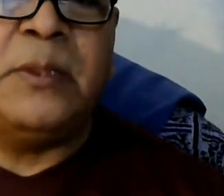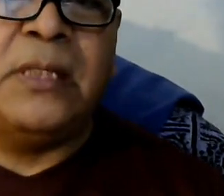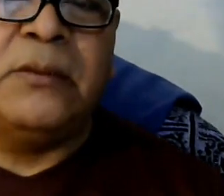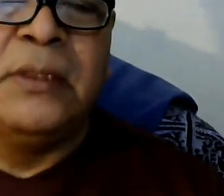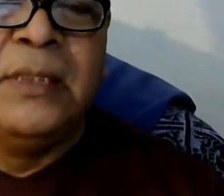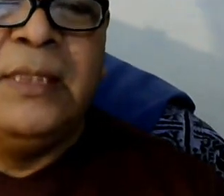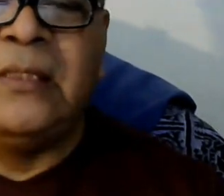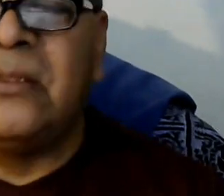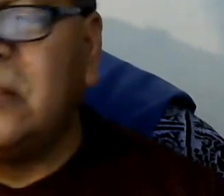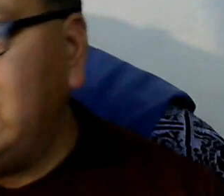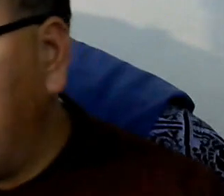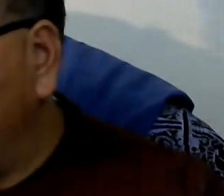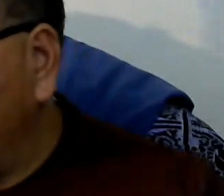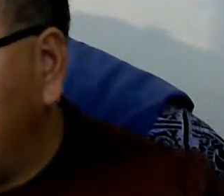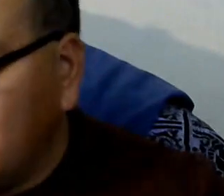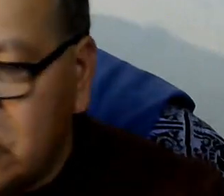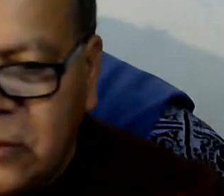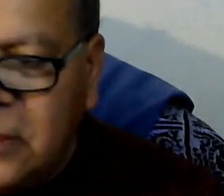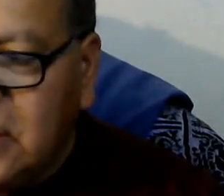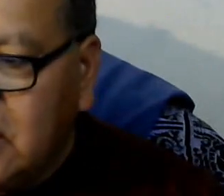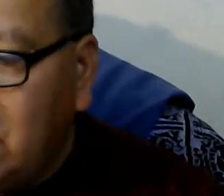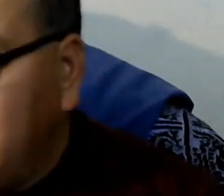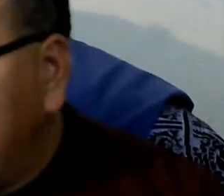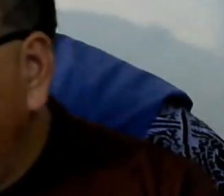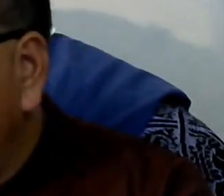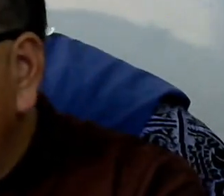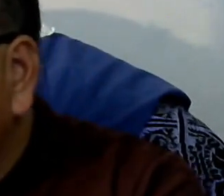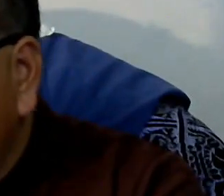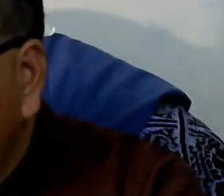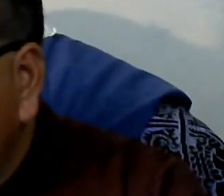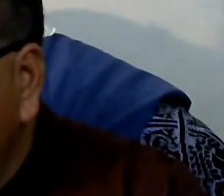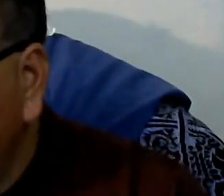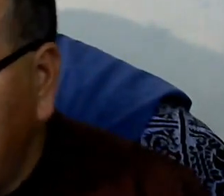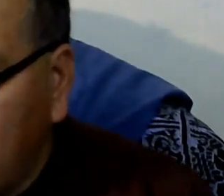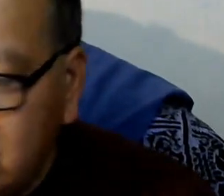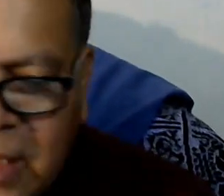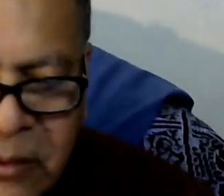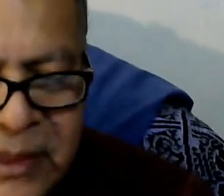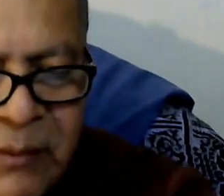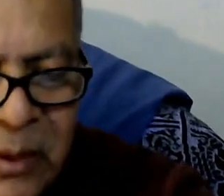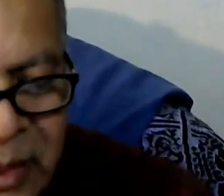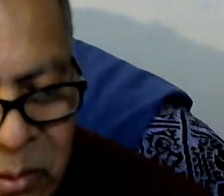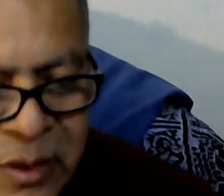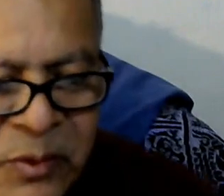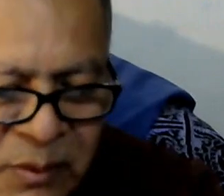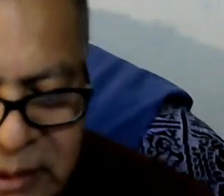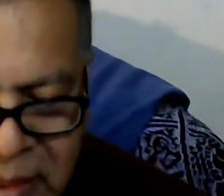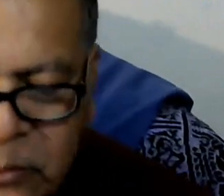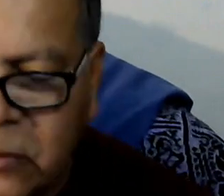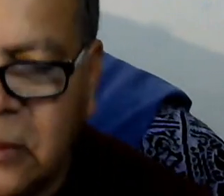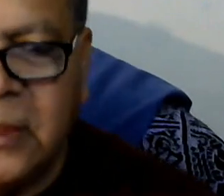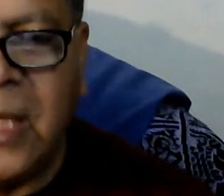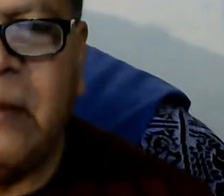sigue gobernando y nosotros ahí damos nuestros votos ¿no? no pues que este es pues este le tocó este año a este le va a tocar el otro año pues